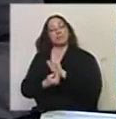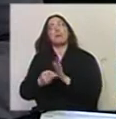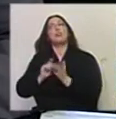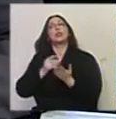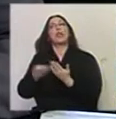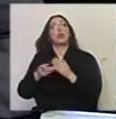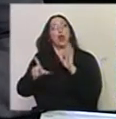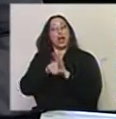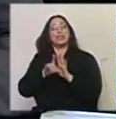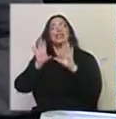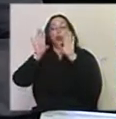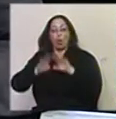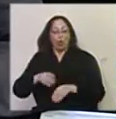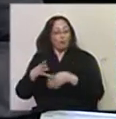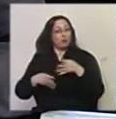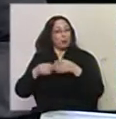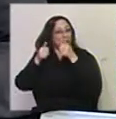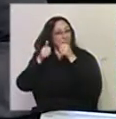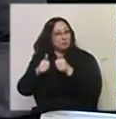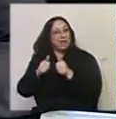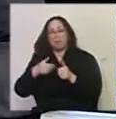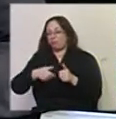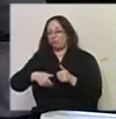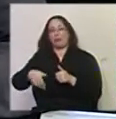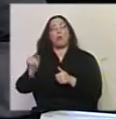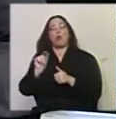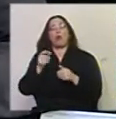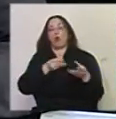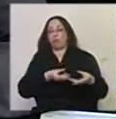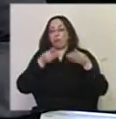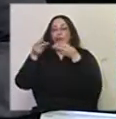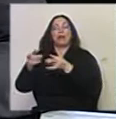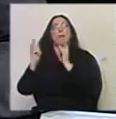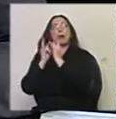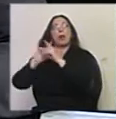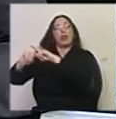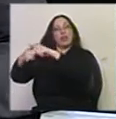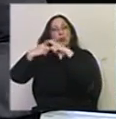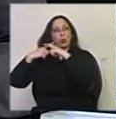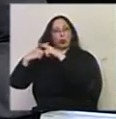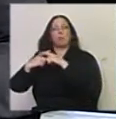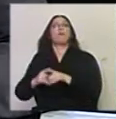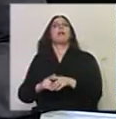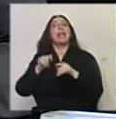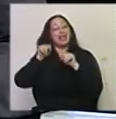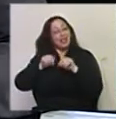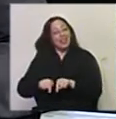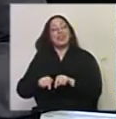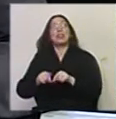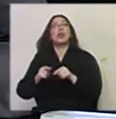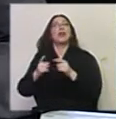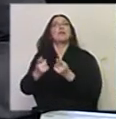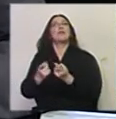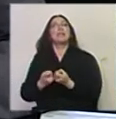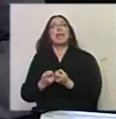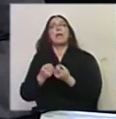Si todo funciona bien, en muy poco ya estará en el Parlamento para su discusión. Y esto tiene que ver con la necesidad, por